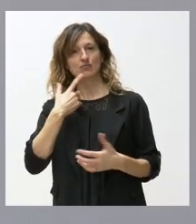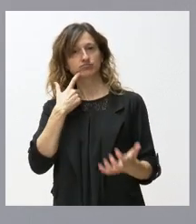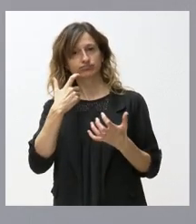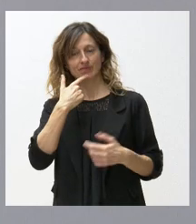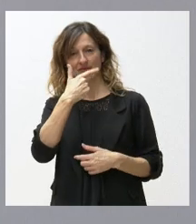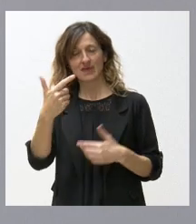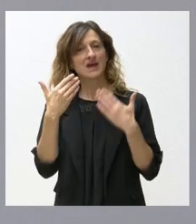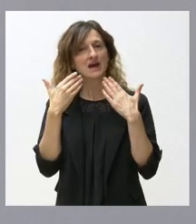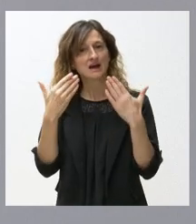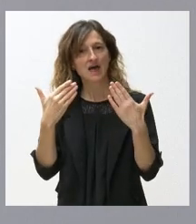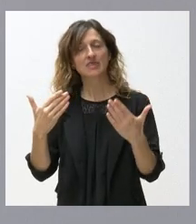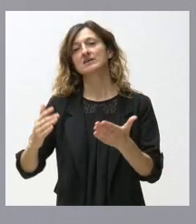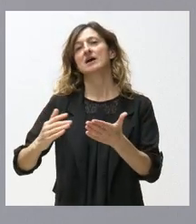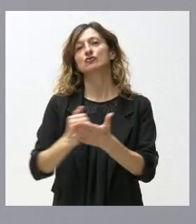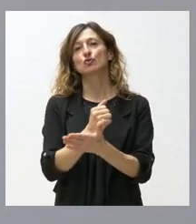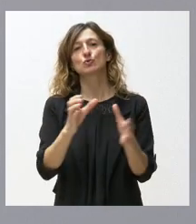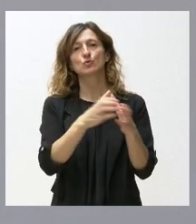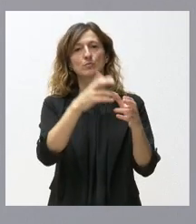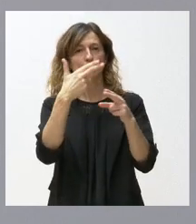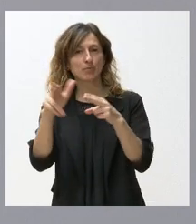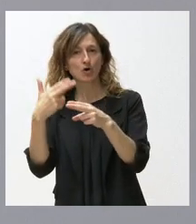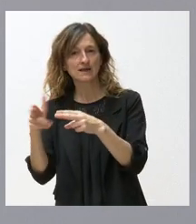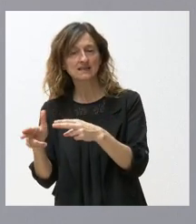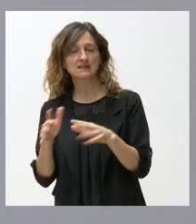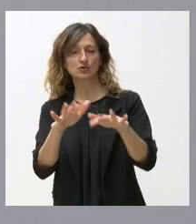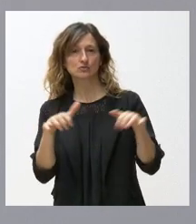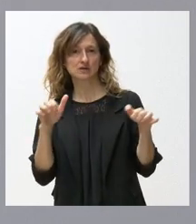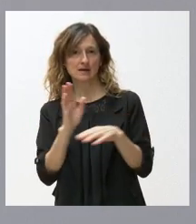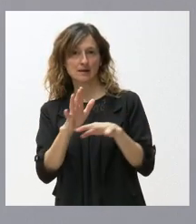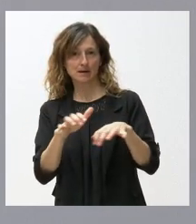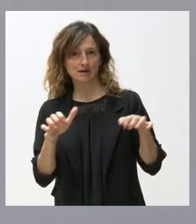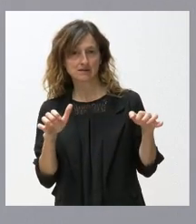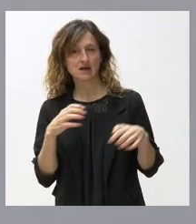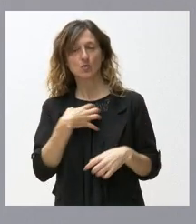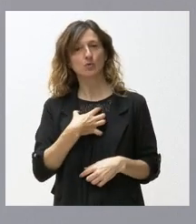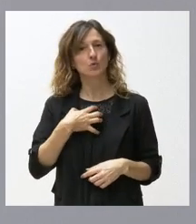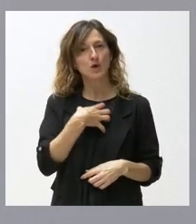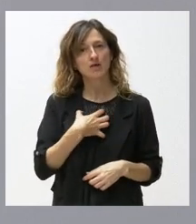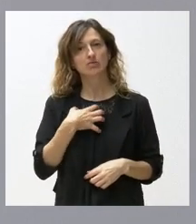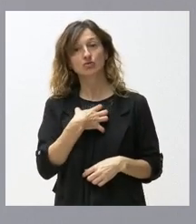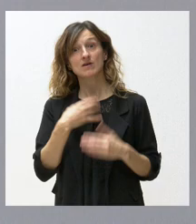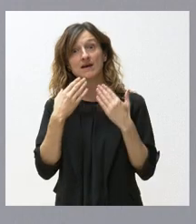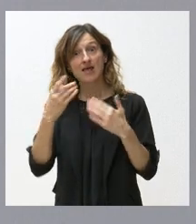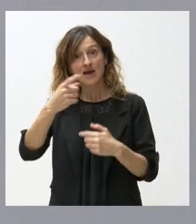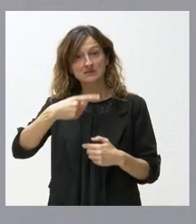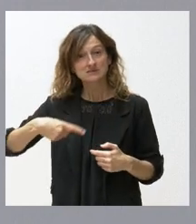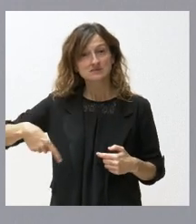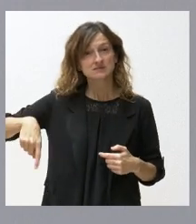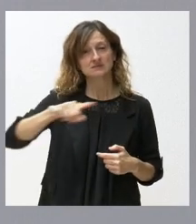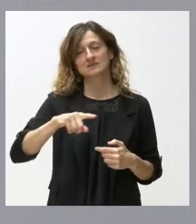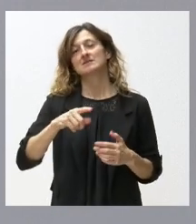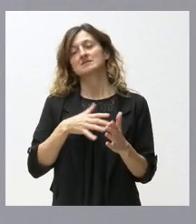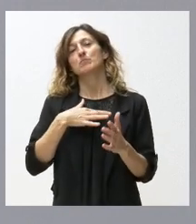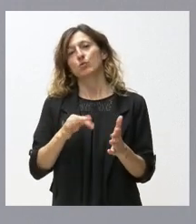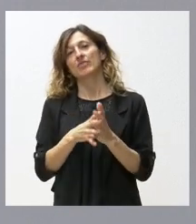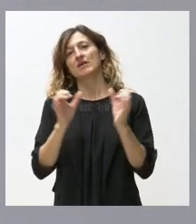agradecimiento a todos los partidos políticos, grupos parlamentarios y procuradores que han hecho posible esta aprobación del